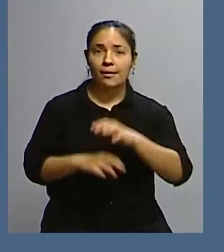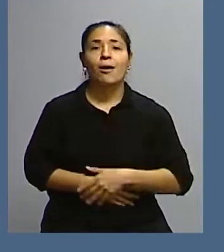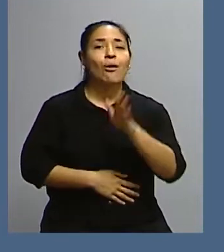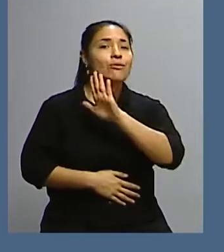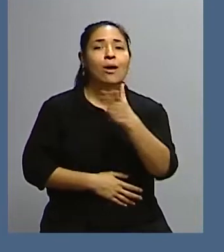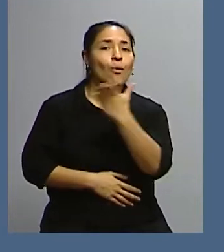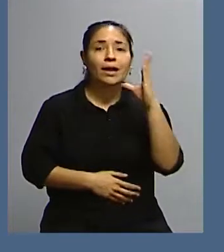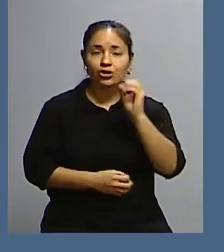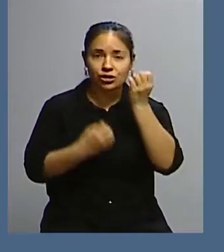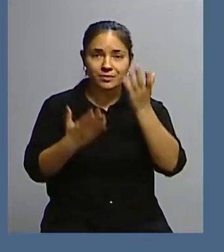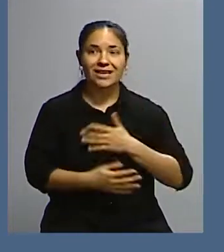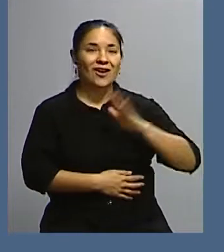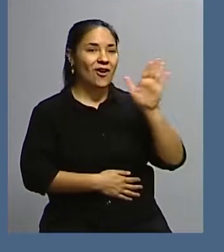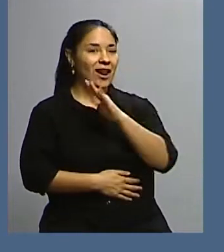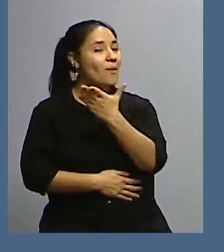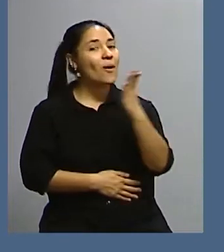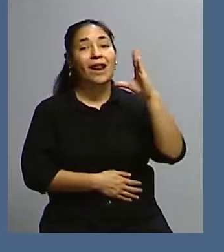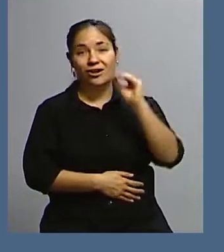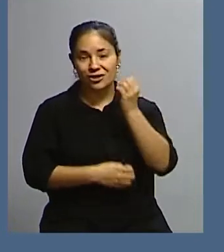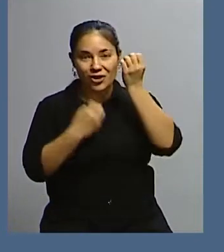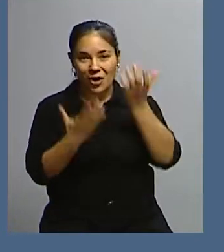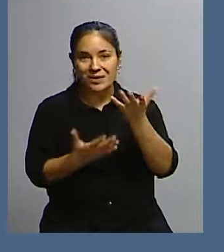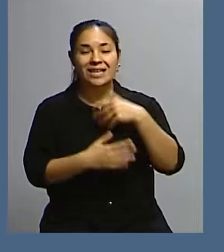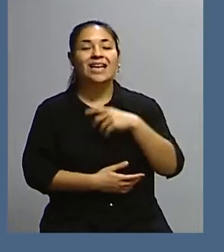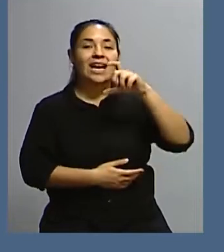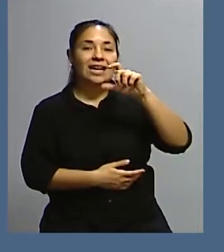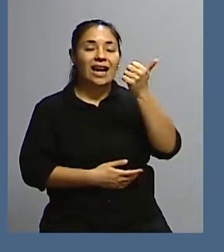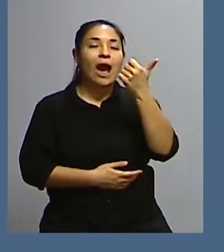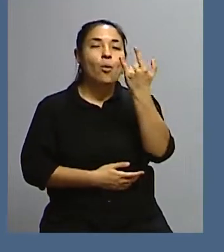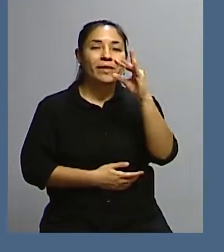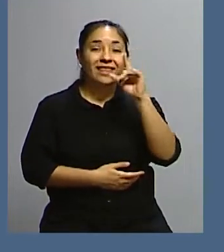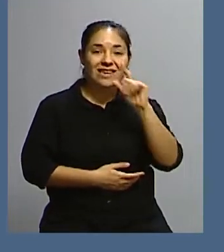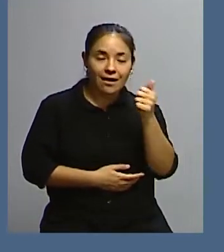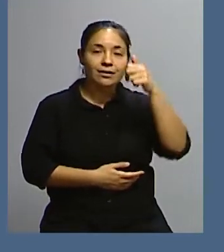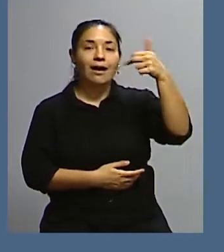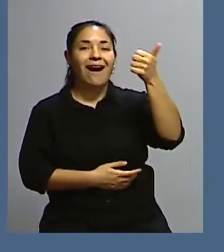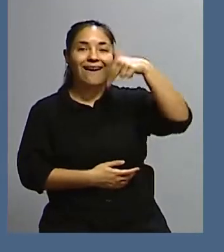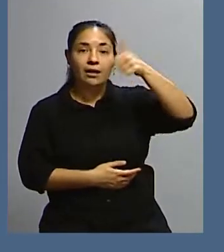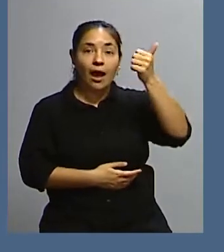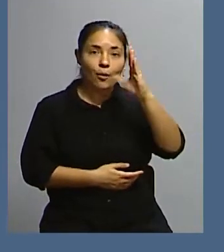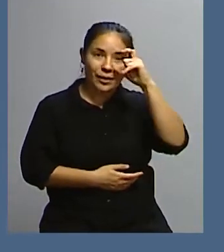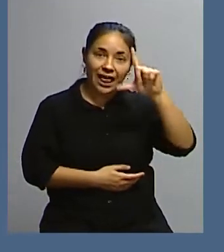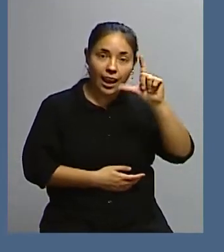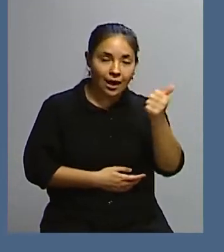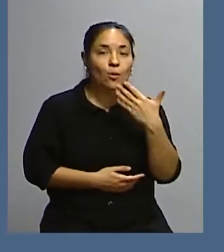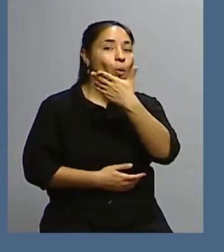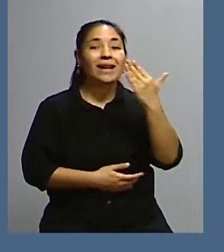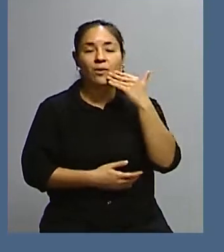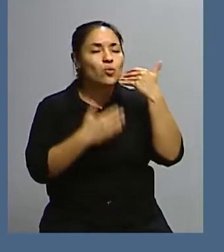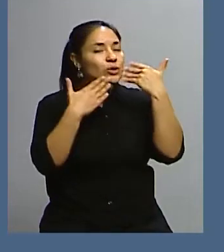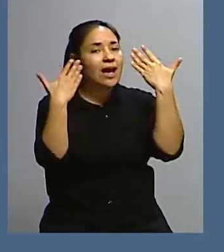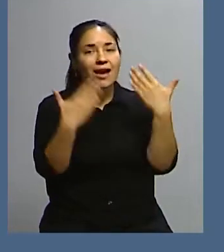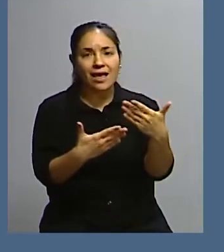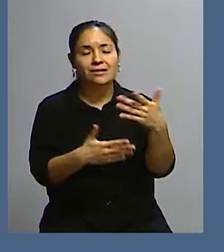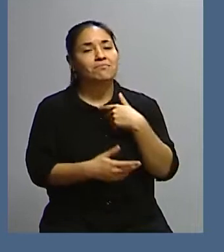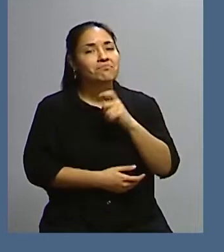Hola, muy buenas noches o buenas tardes, Claudia. Buenas tardes, Ana Bela. Para mí es un gran honor que